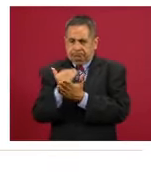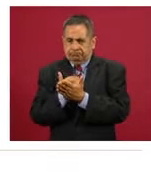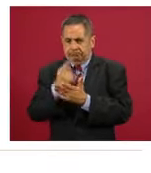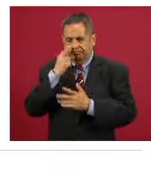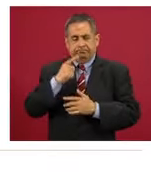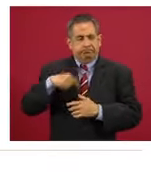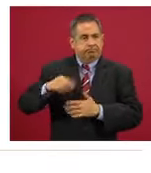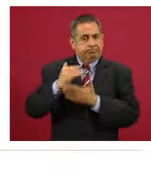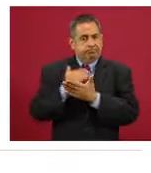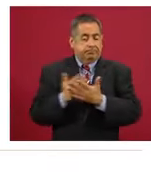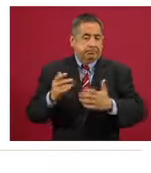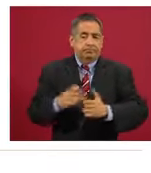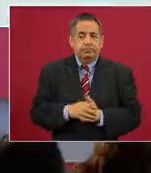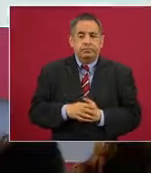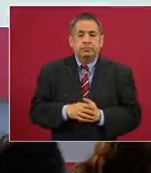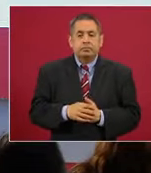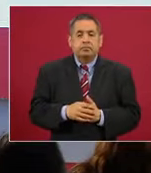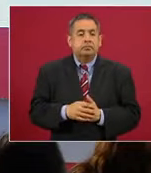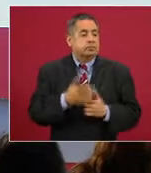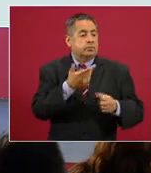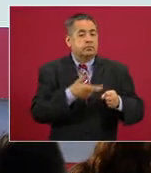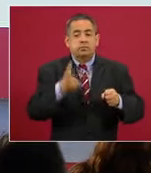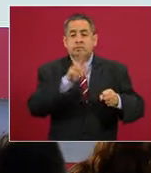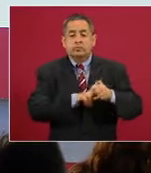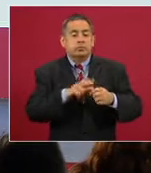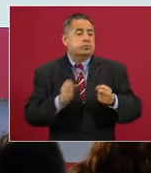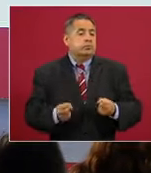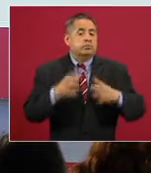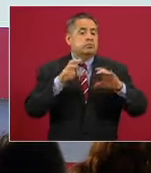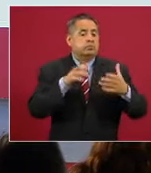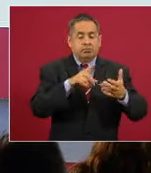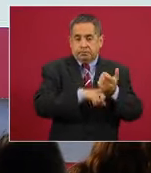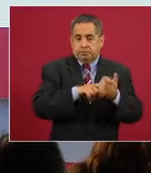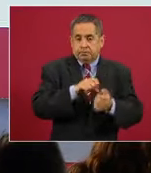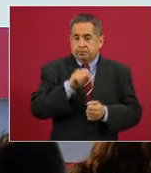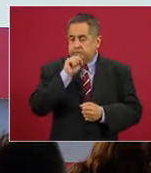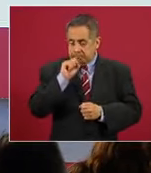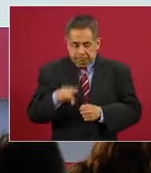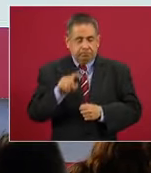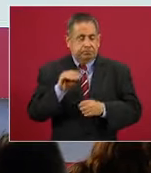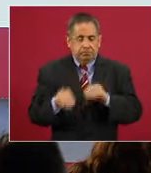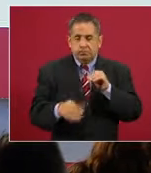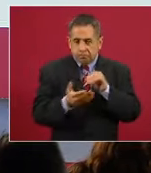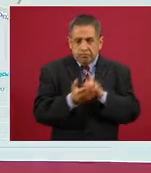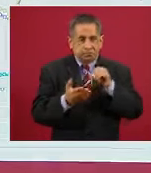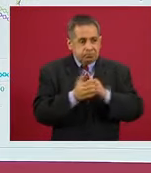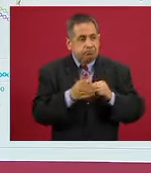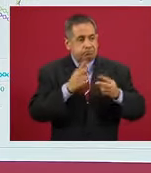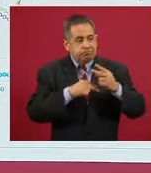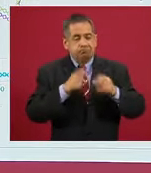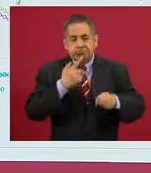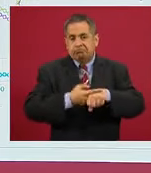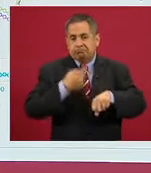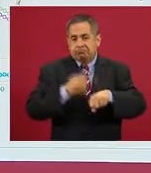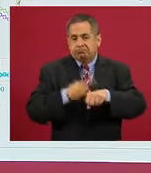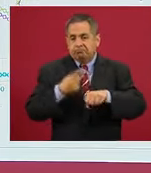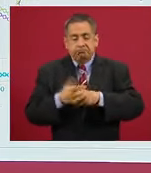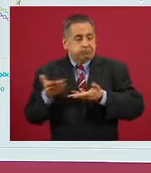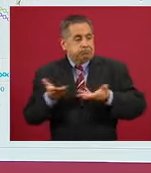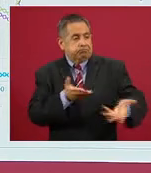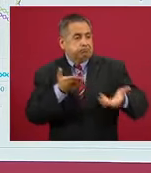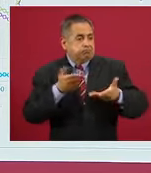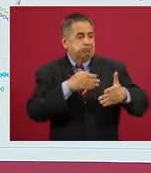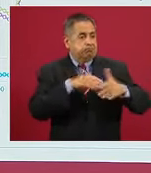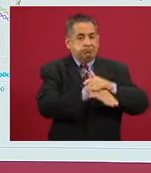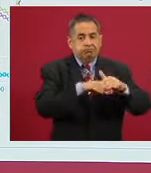empiece a descender. La siguiente lo que nos muestra es que su ocupación hospitalaria igualmente siguió aumentando y solamente en